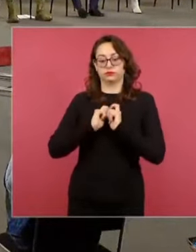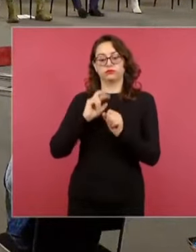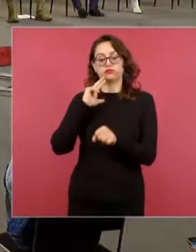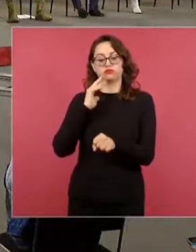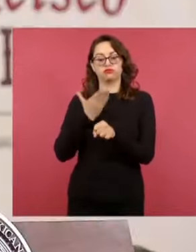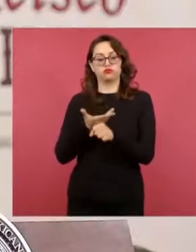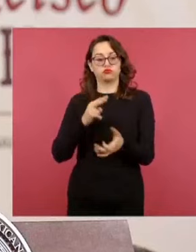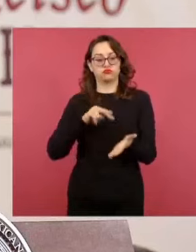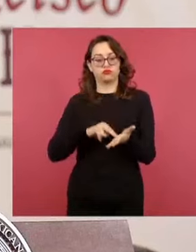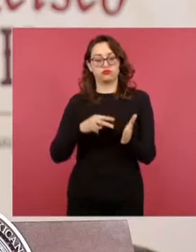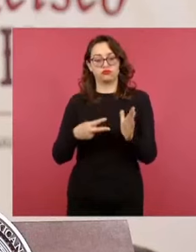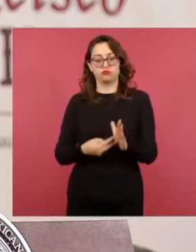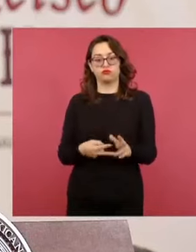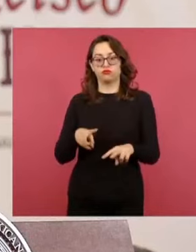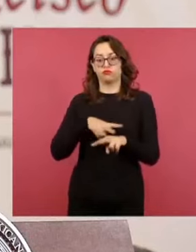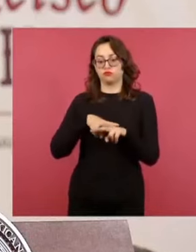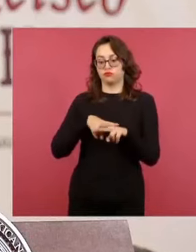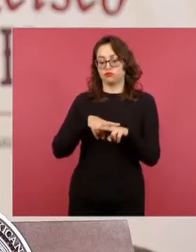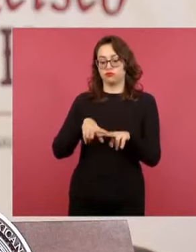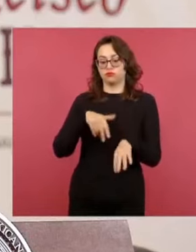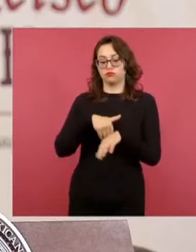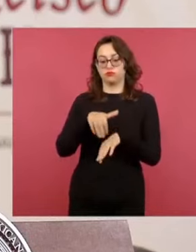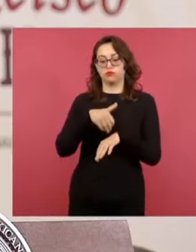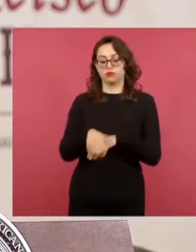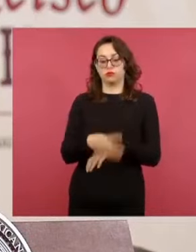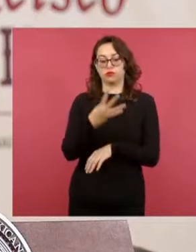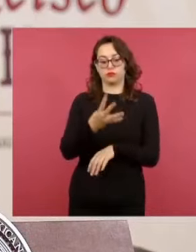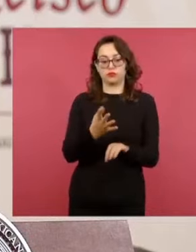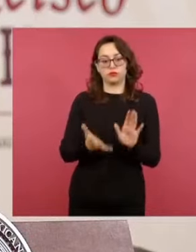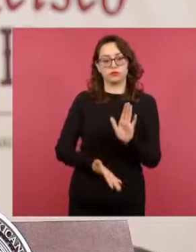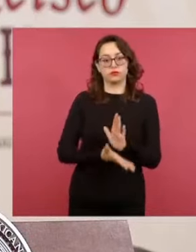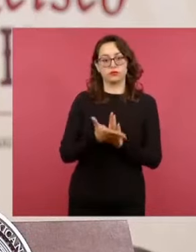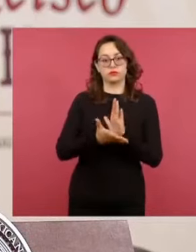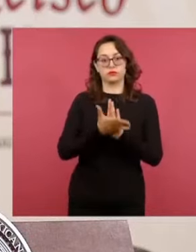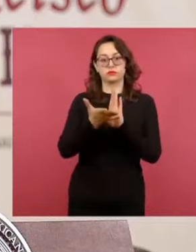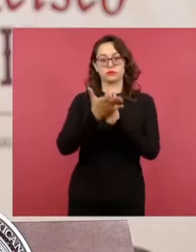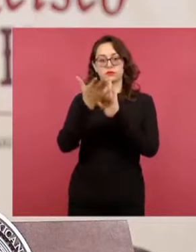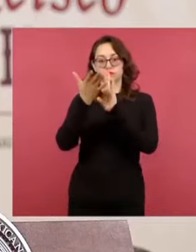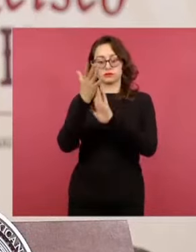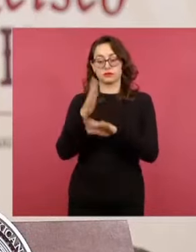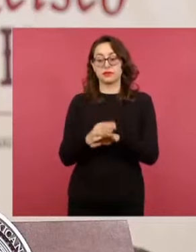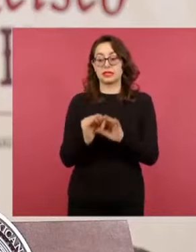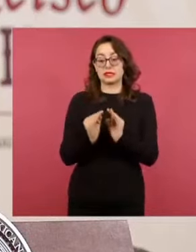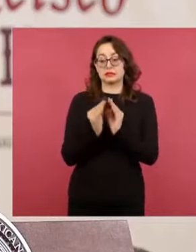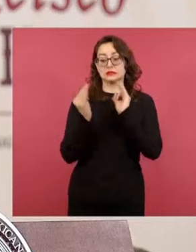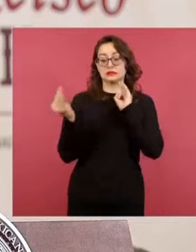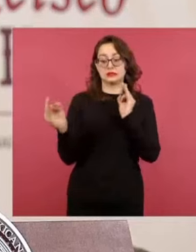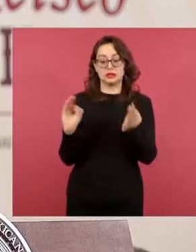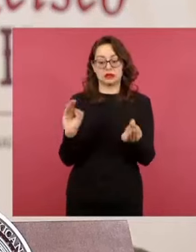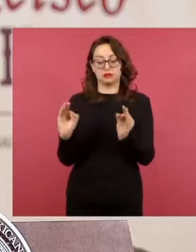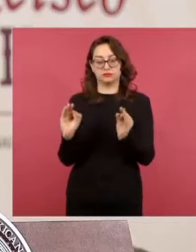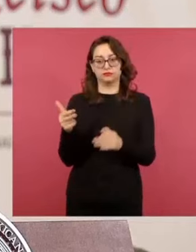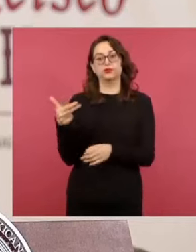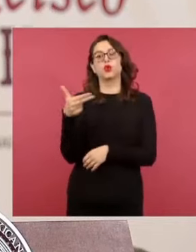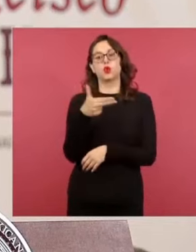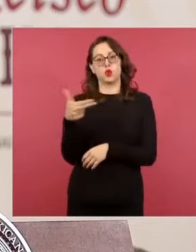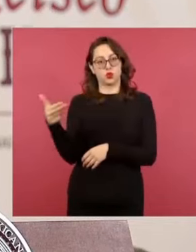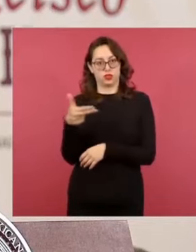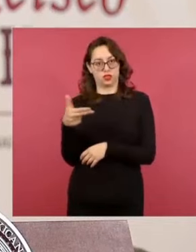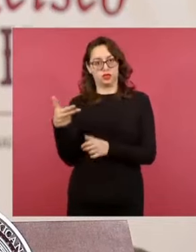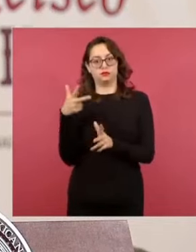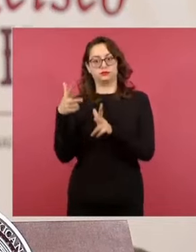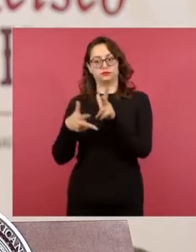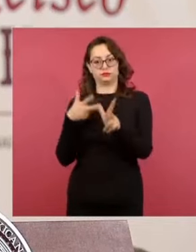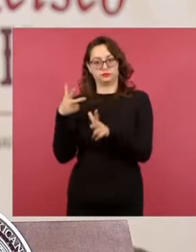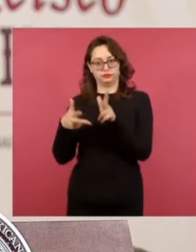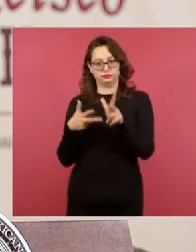construye en el tramo 4 del Tren Maya que va de Izamal a Cancún, tenemos el Hotel Tren Maya en la zona arqueológica de Chichen